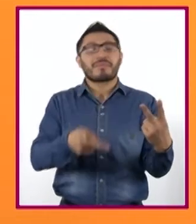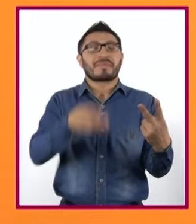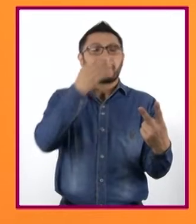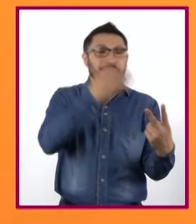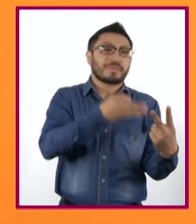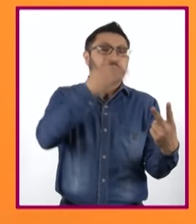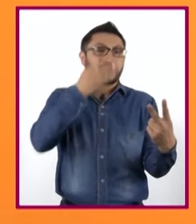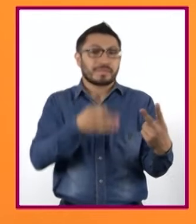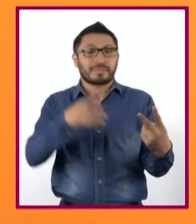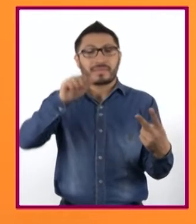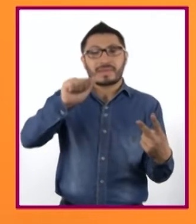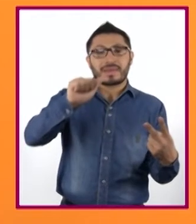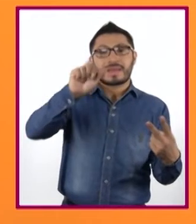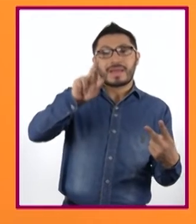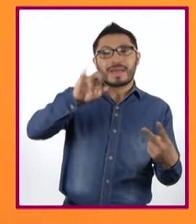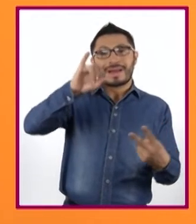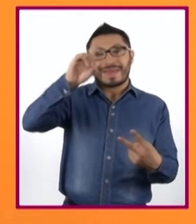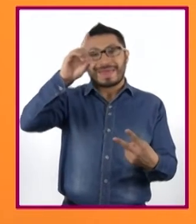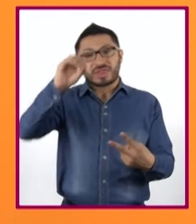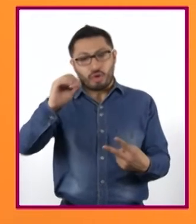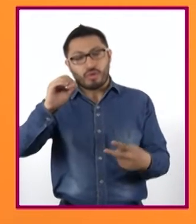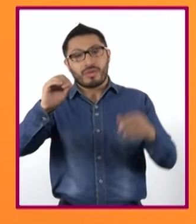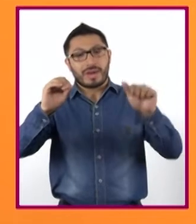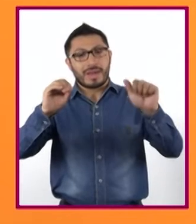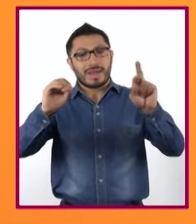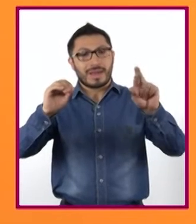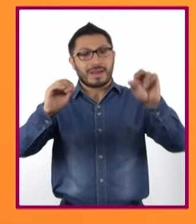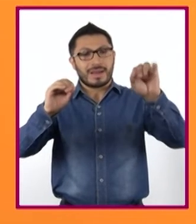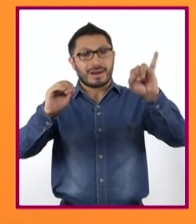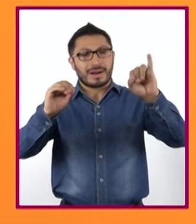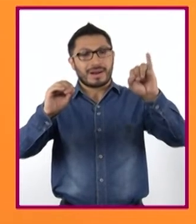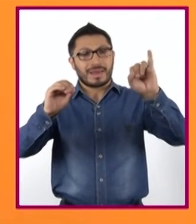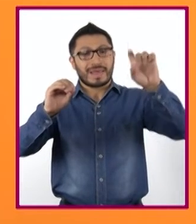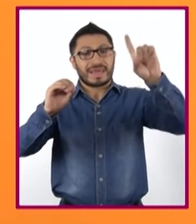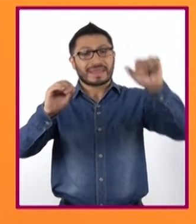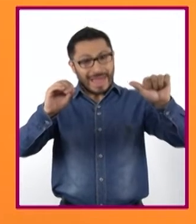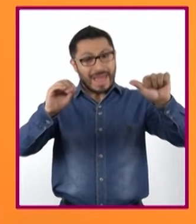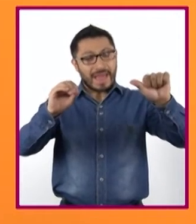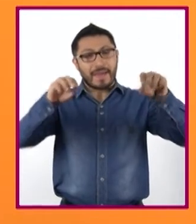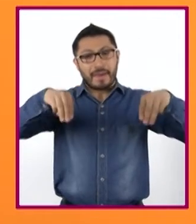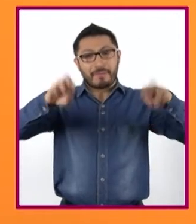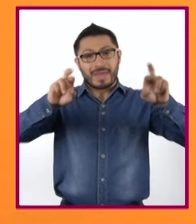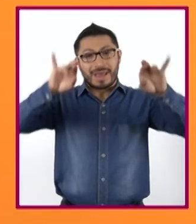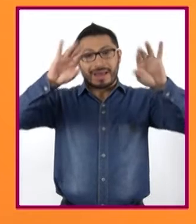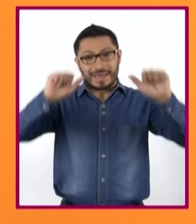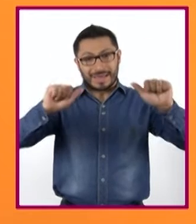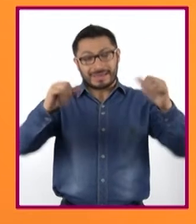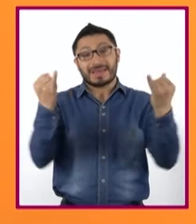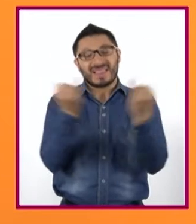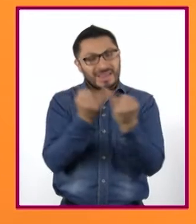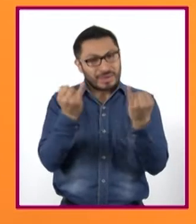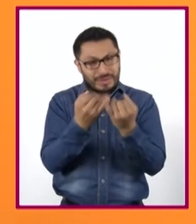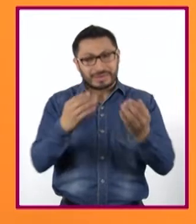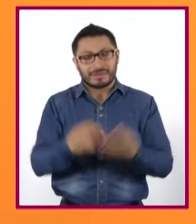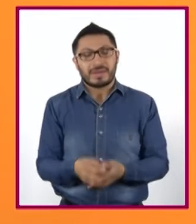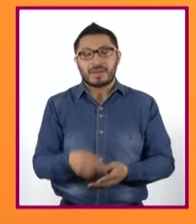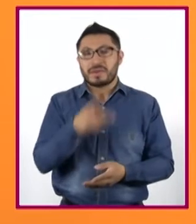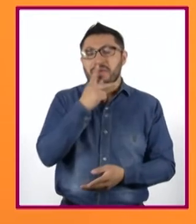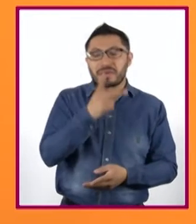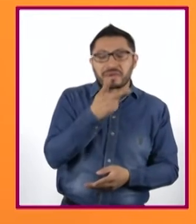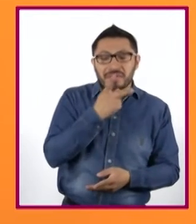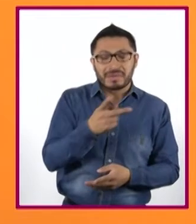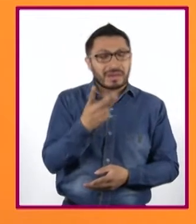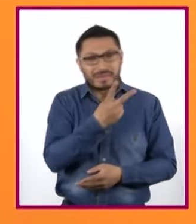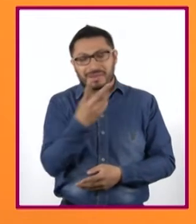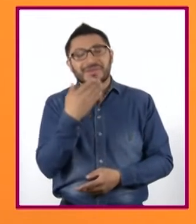tanto Árido América como Árida América. Pueden usar cualquiera de ellos para referirse al área que